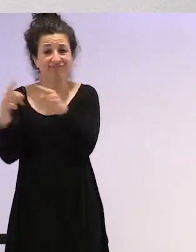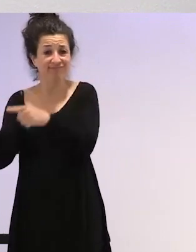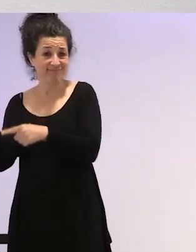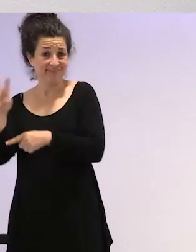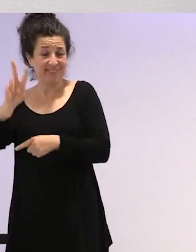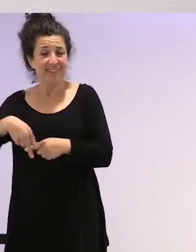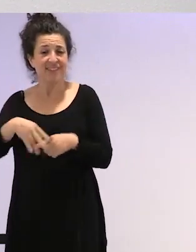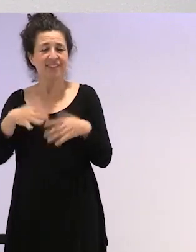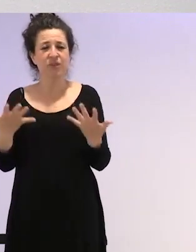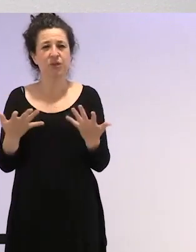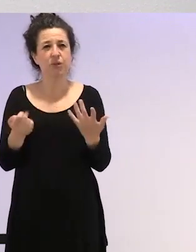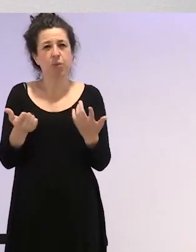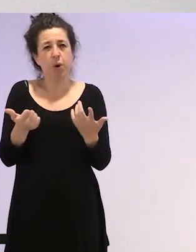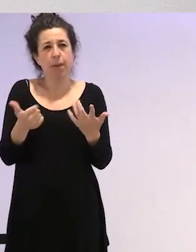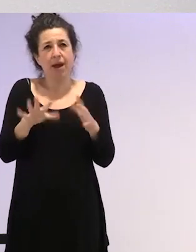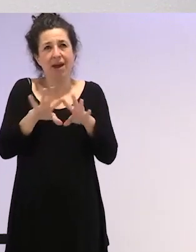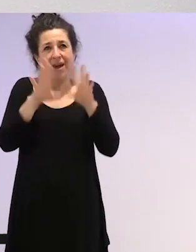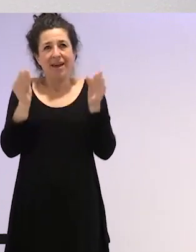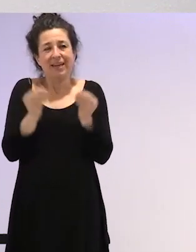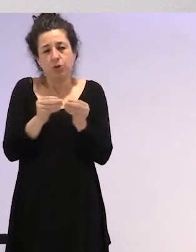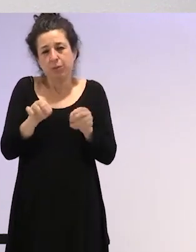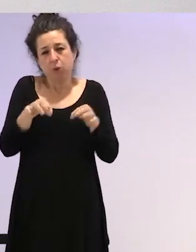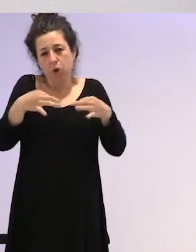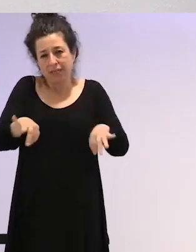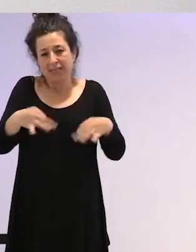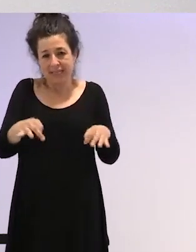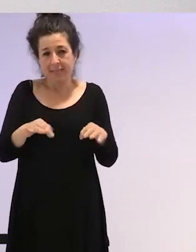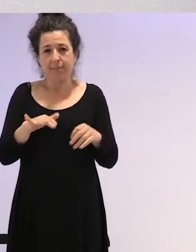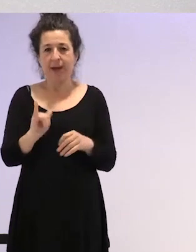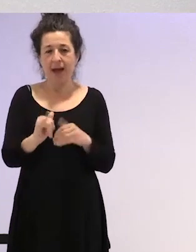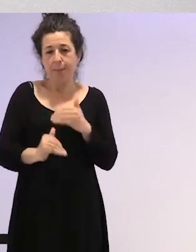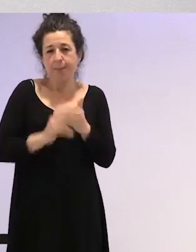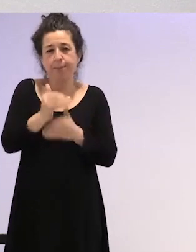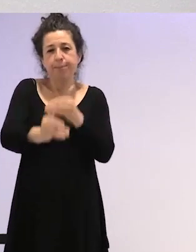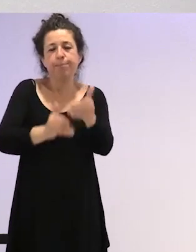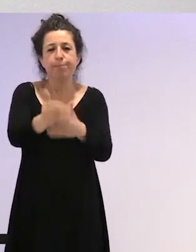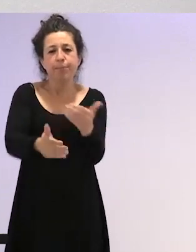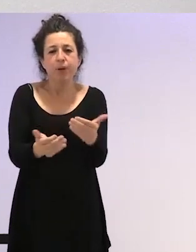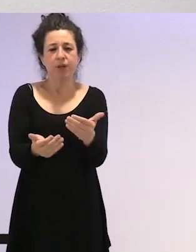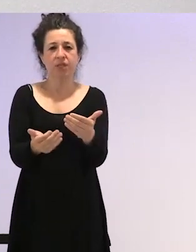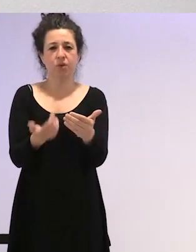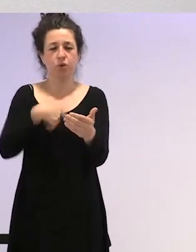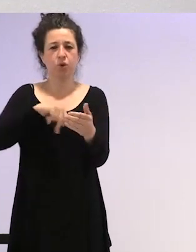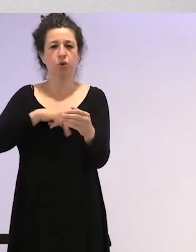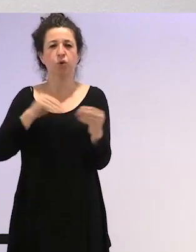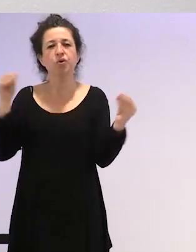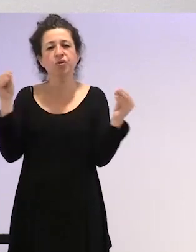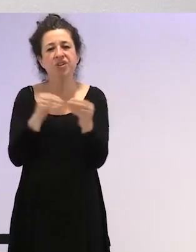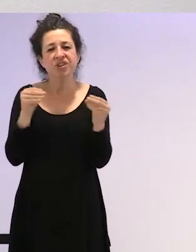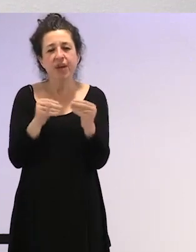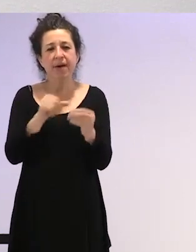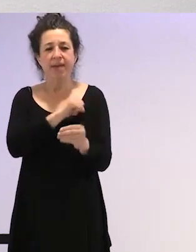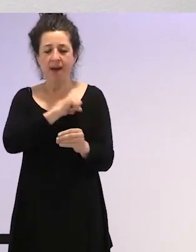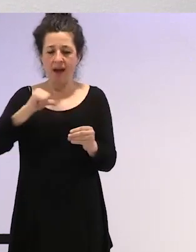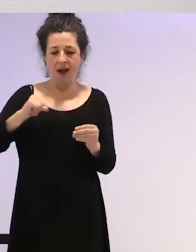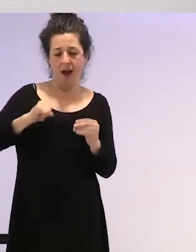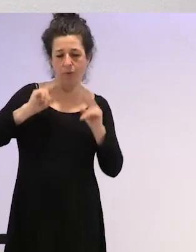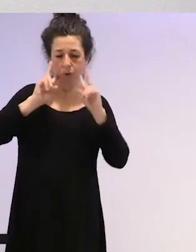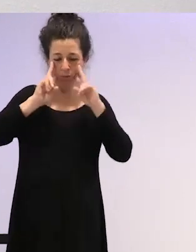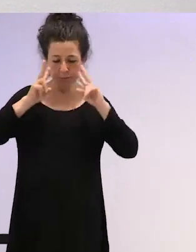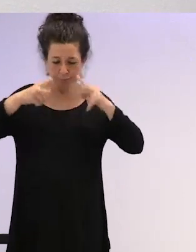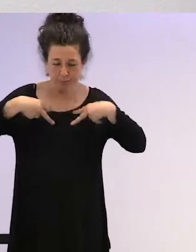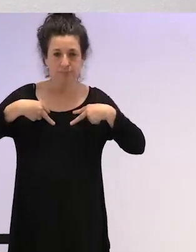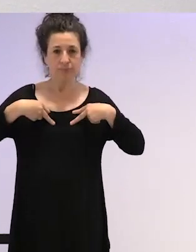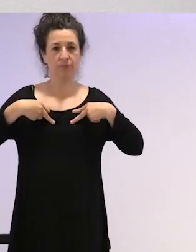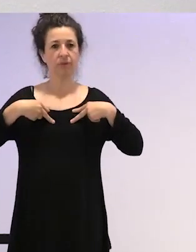digamos, para simplificar, hay un proceso que nosotros denominamos como el de autoidentificación, ¿no? Es el proceso en el que